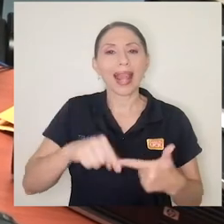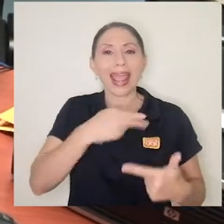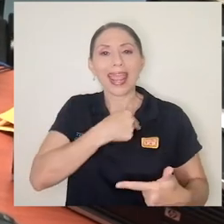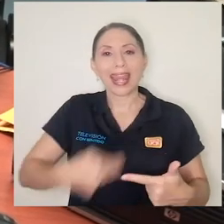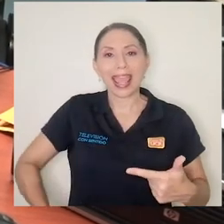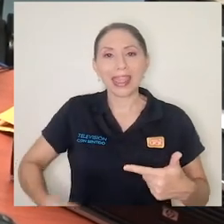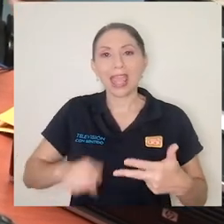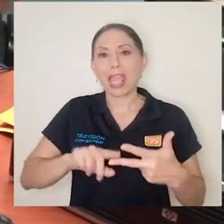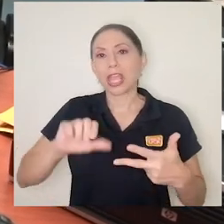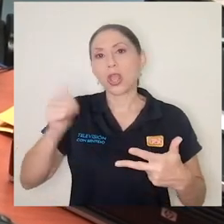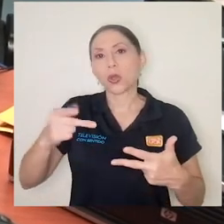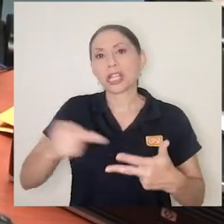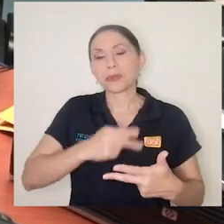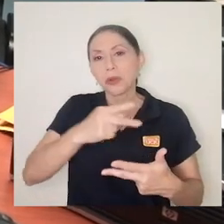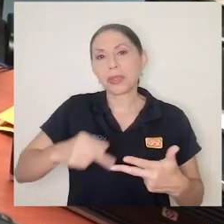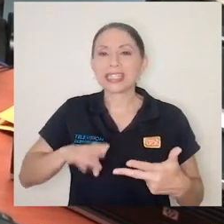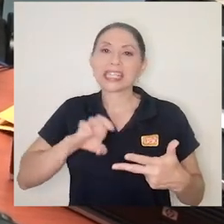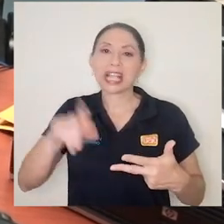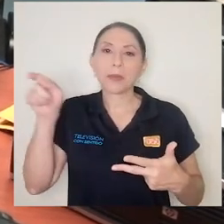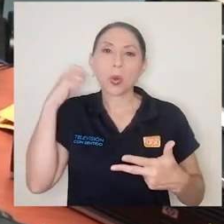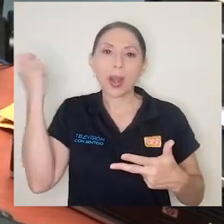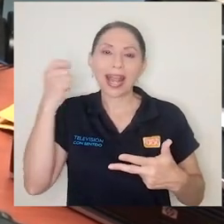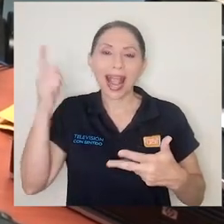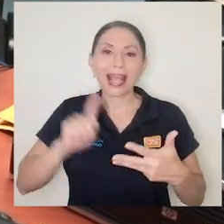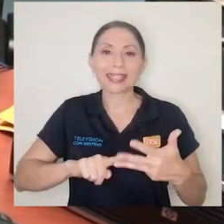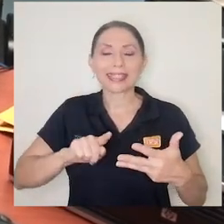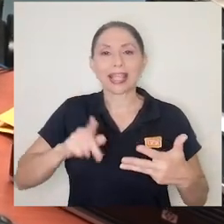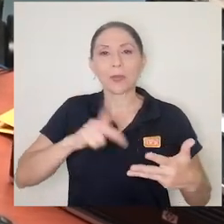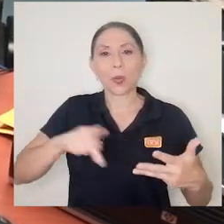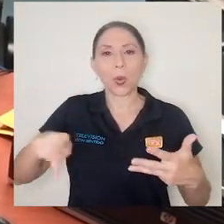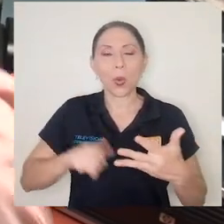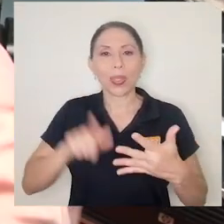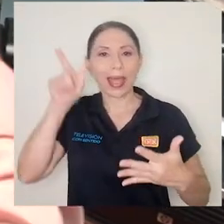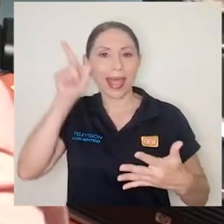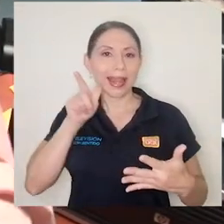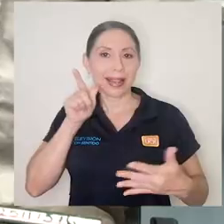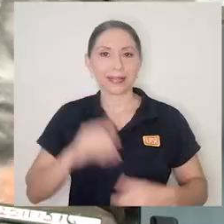y en otras provincias como Guanacaste, Punta Arenas y Limón.